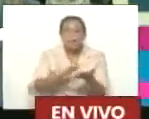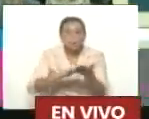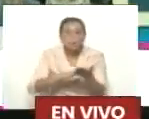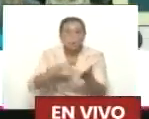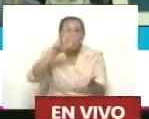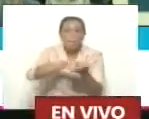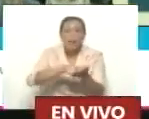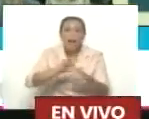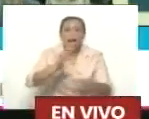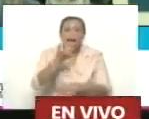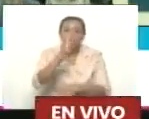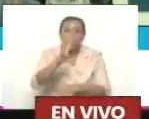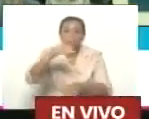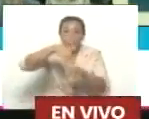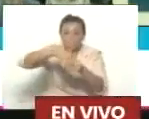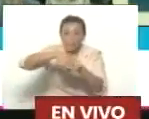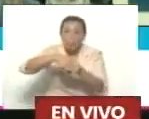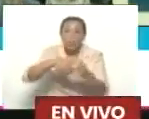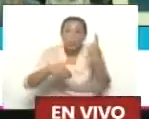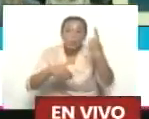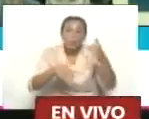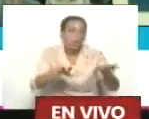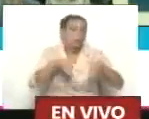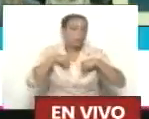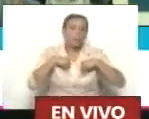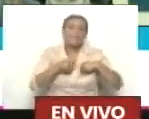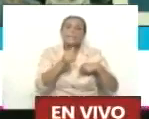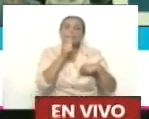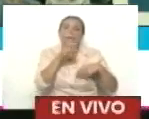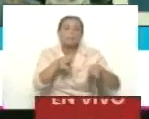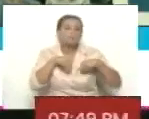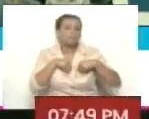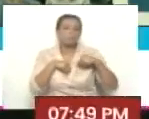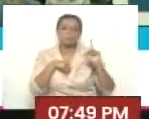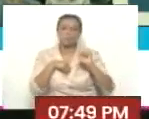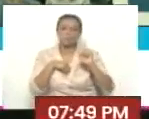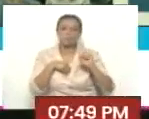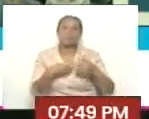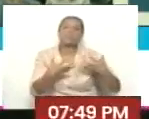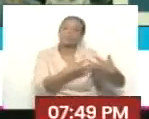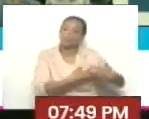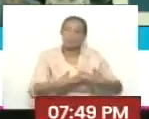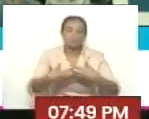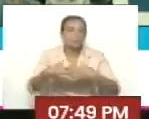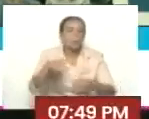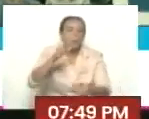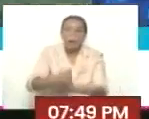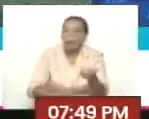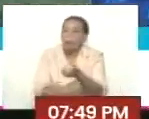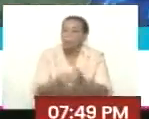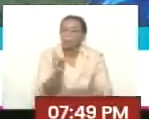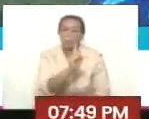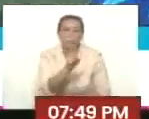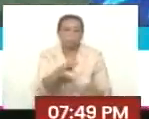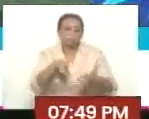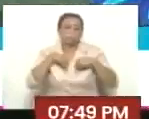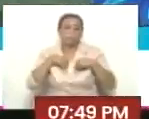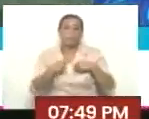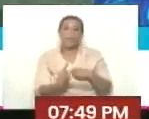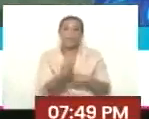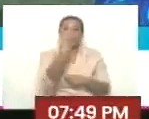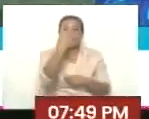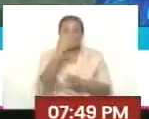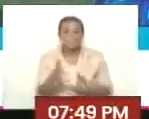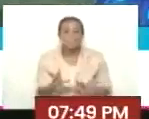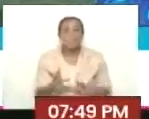aprobó por 14 votos a favor y una abstención. ¿Adivina de quién fue la abstención? De los Estados Unidos. Por la primera vez